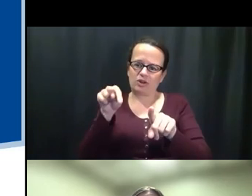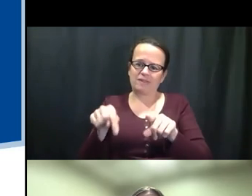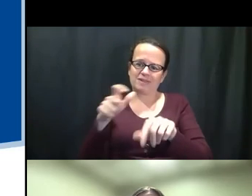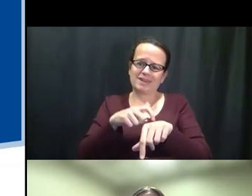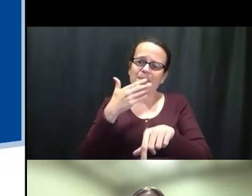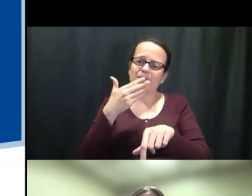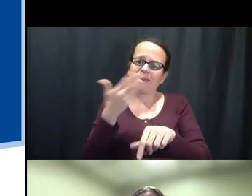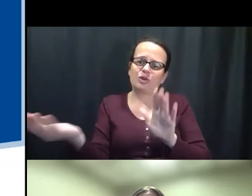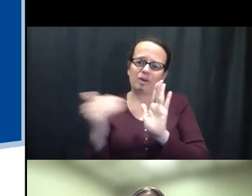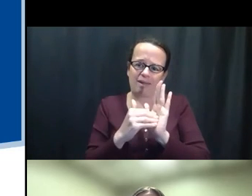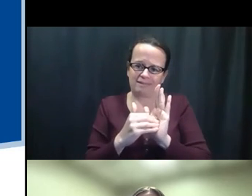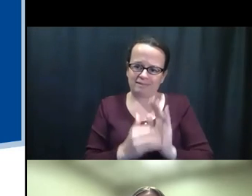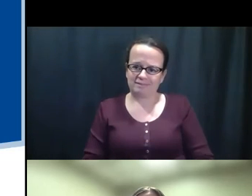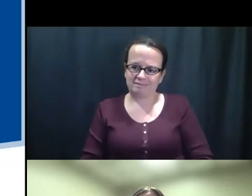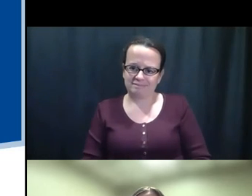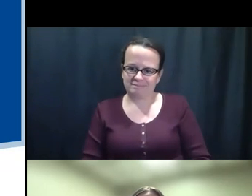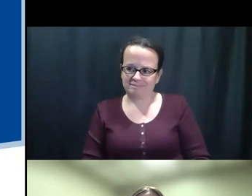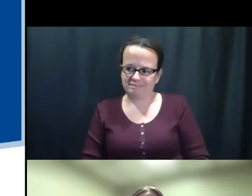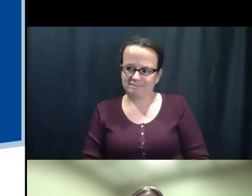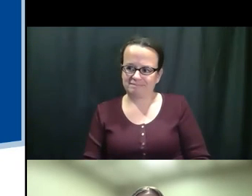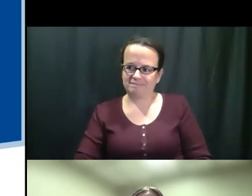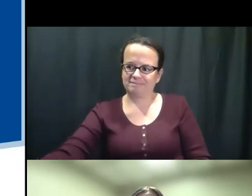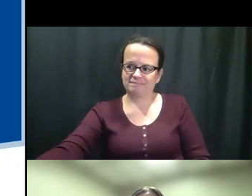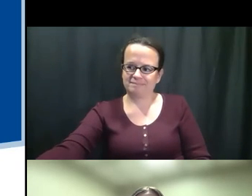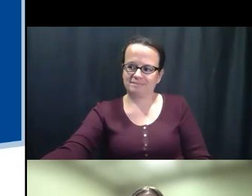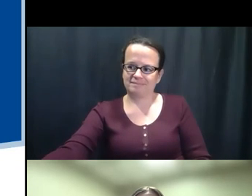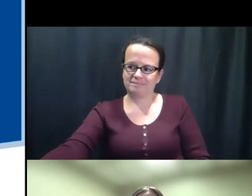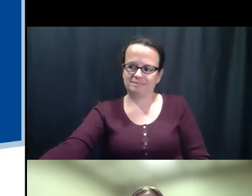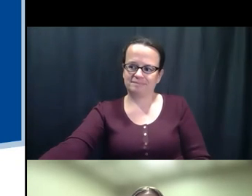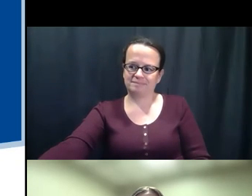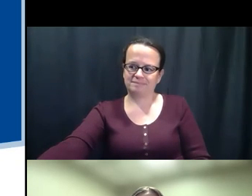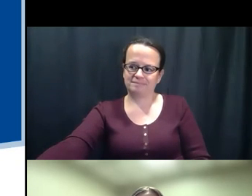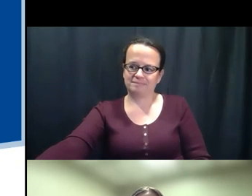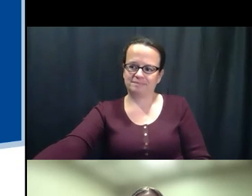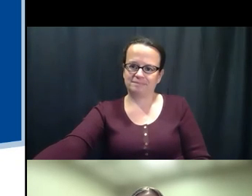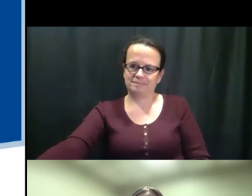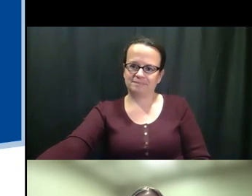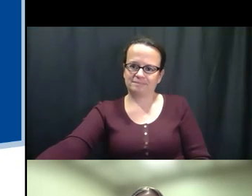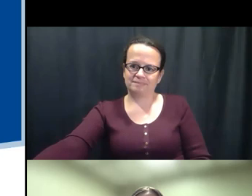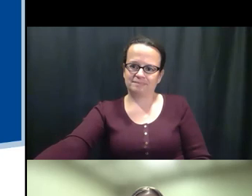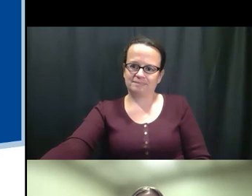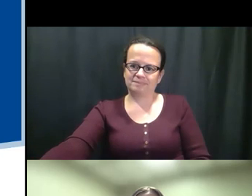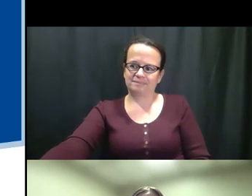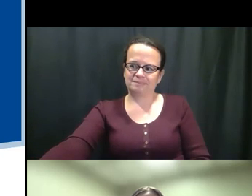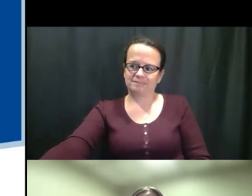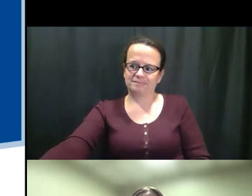eh, el sanamiento y que nosotros necesitamos. Así que gracias a todos de nuevo.